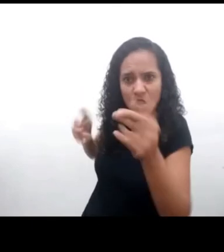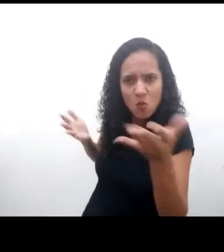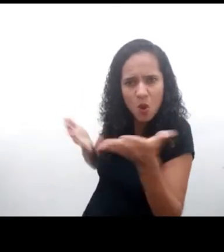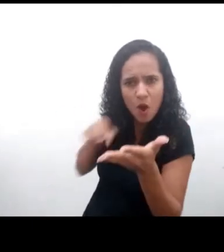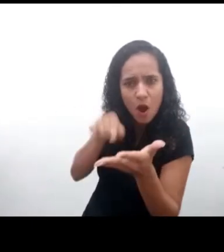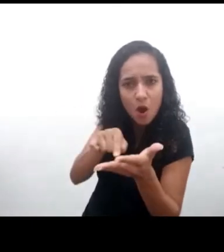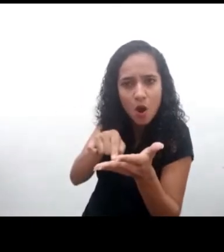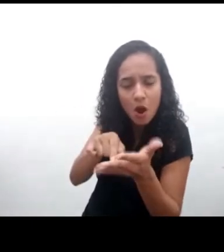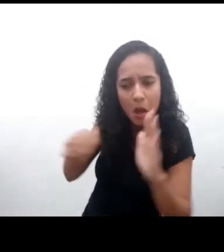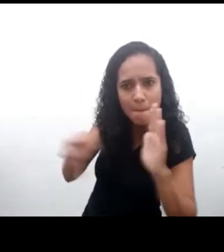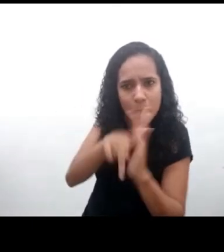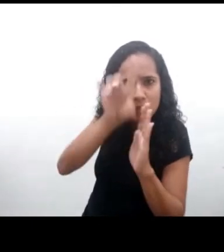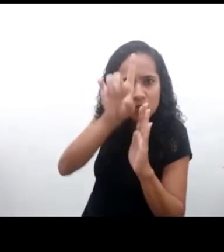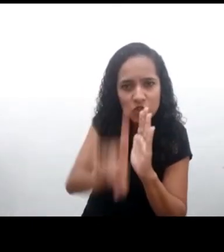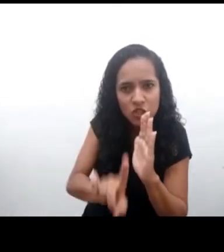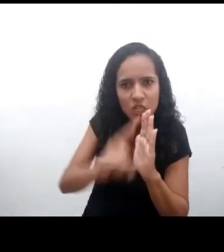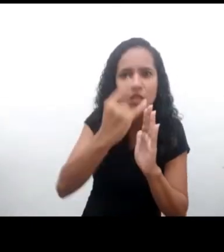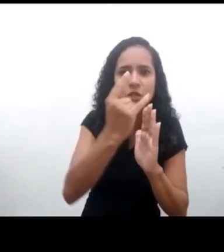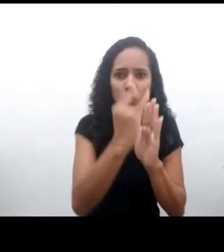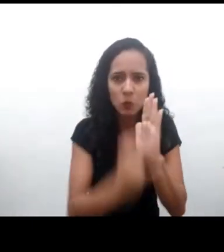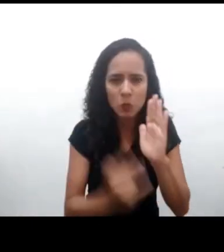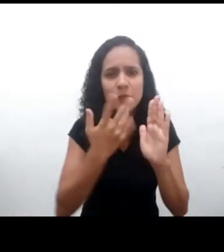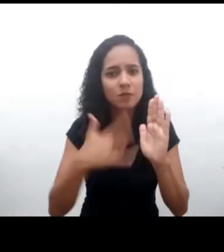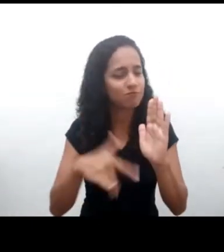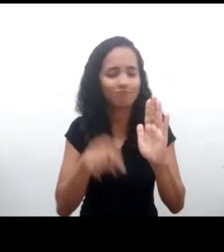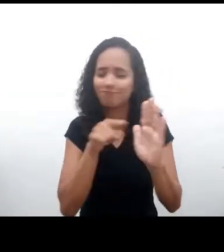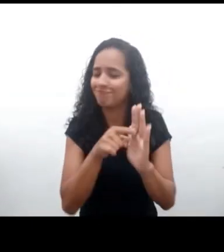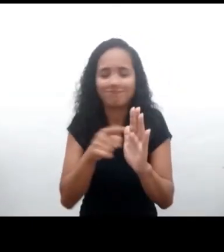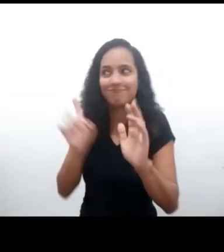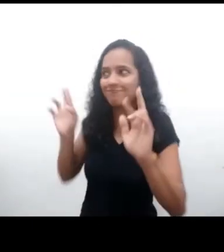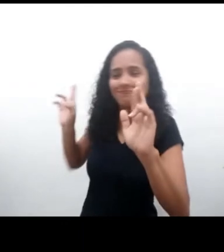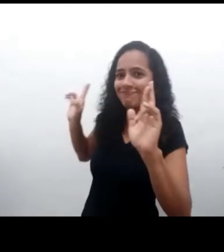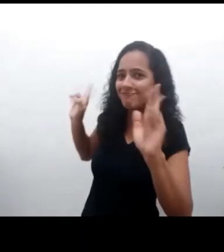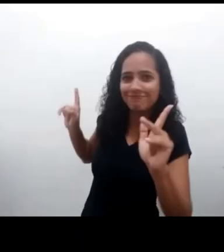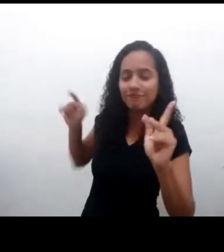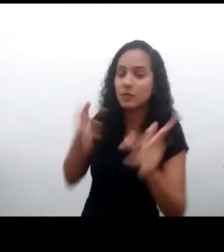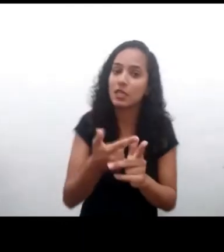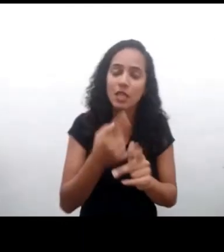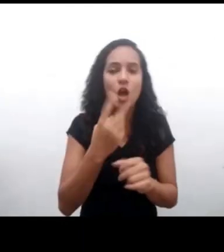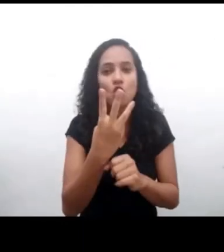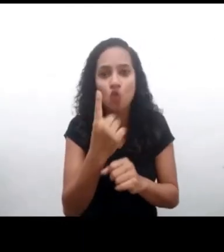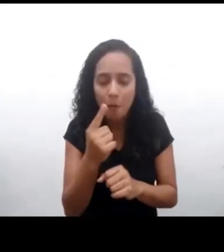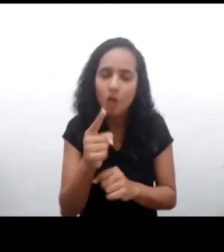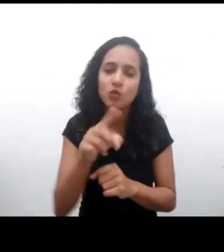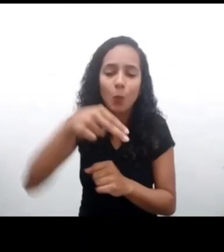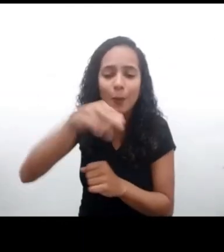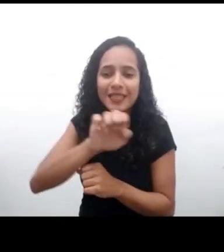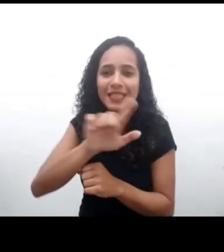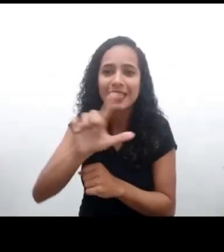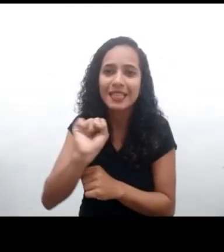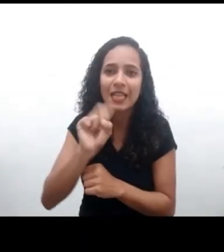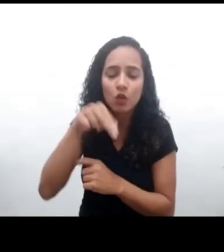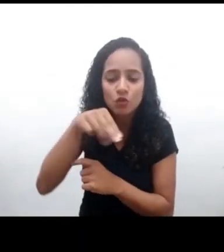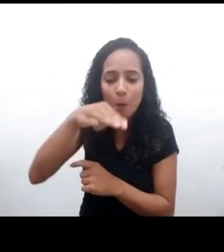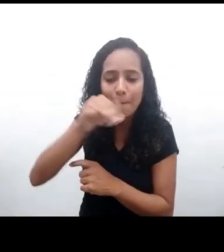la convención es un documento vivo, y 31 años después, lo digital nos reafirma que la convención